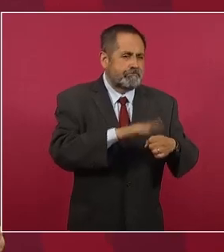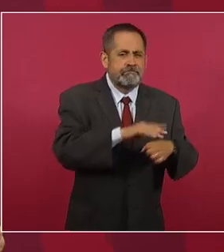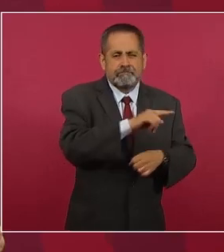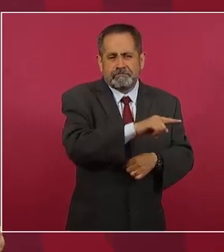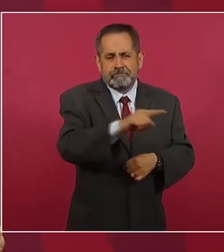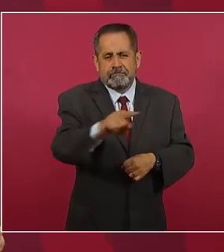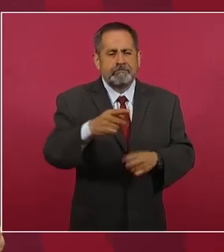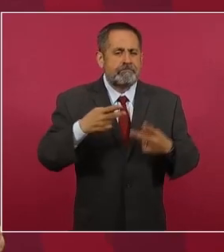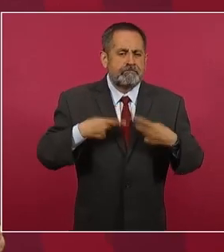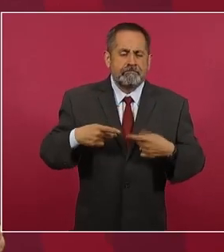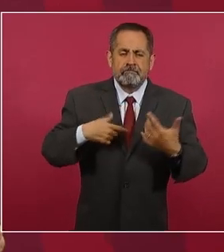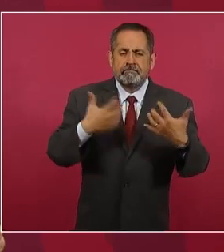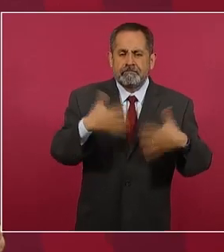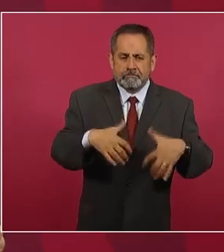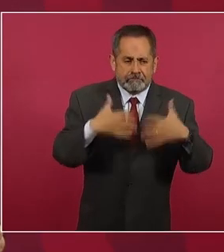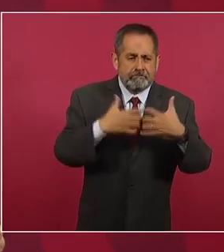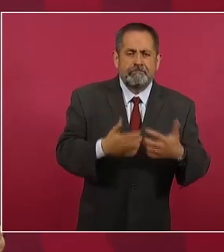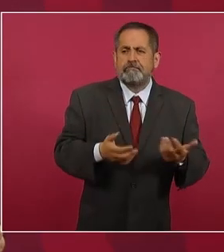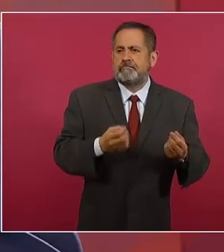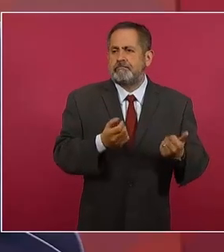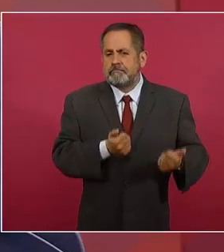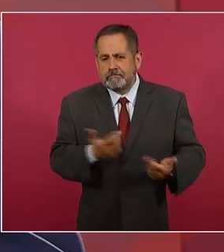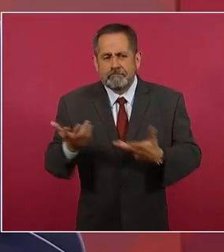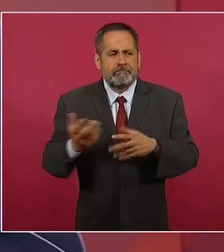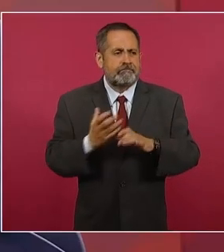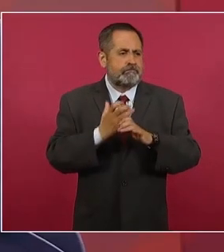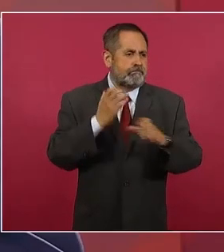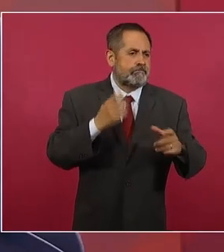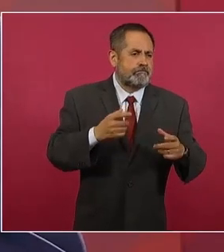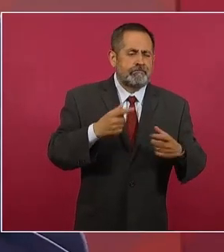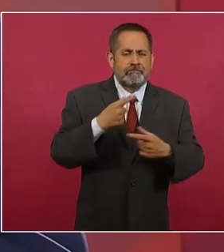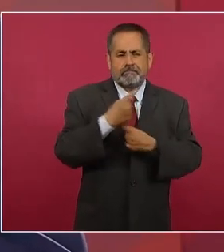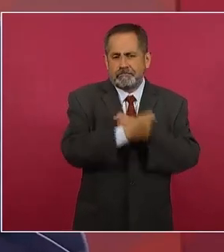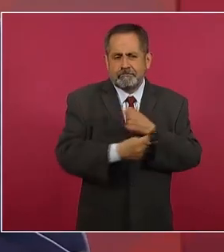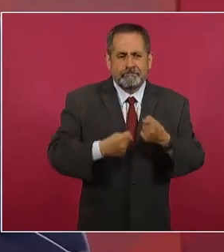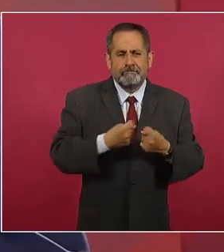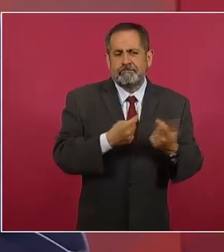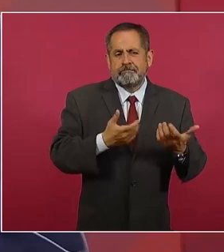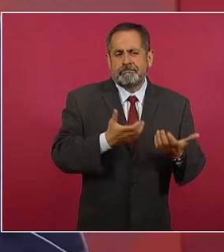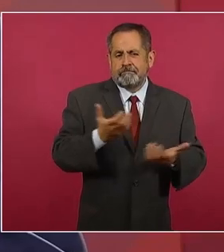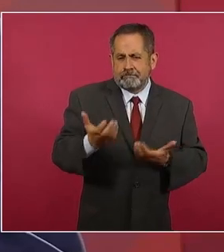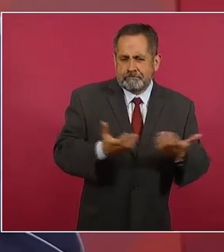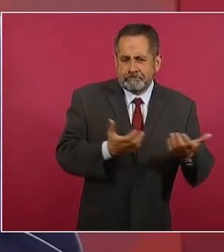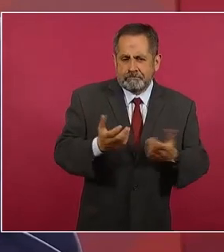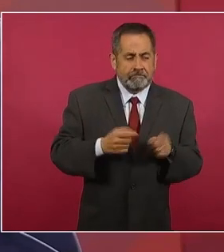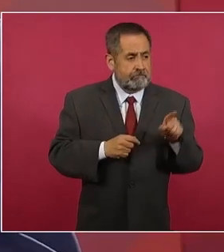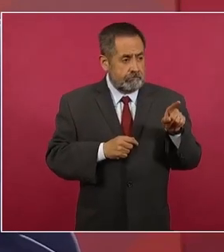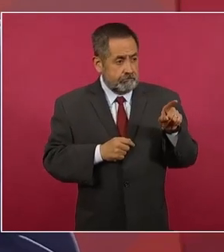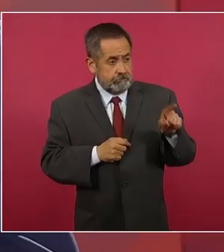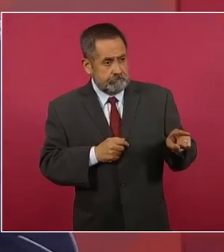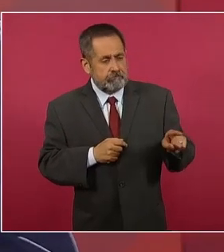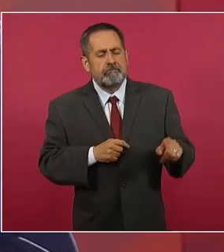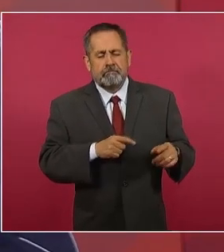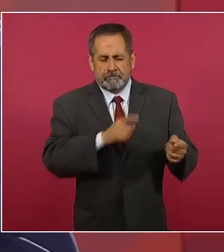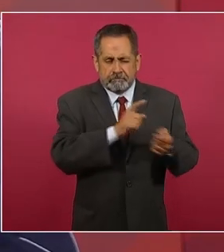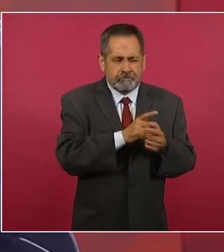distribuidores, a comerciantes, a que lo hagamos de manera